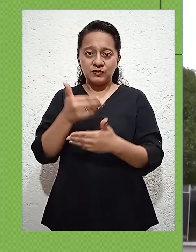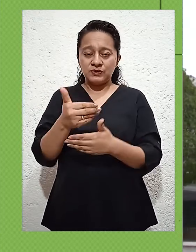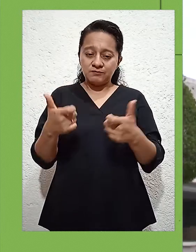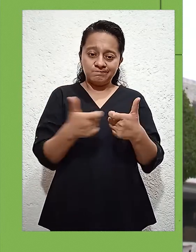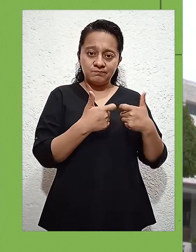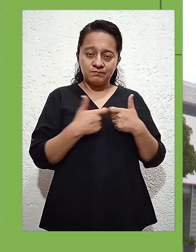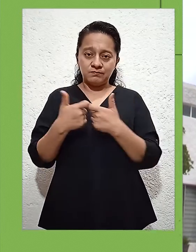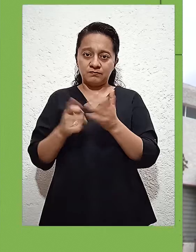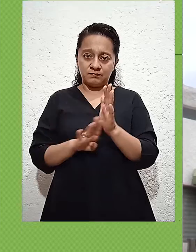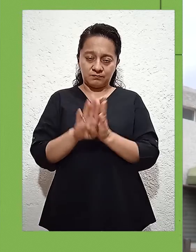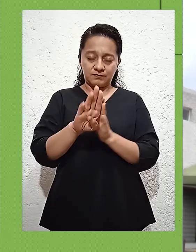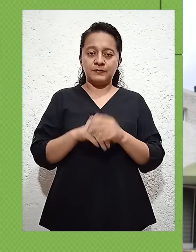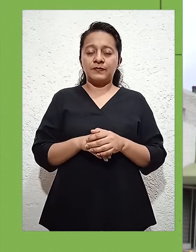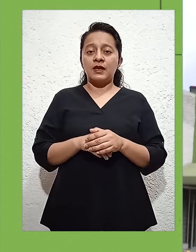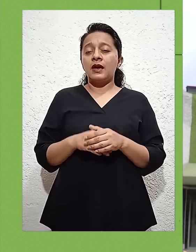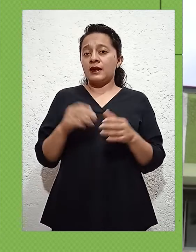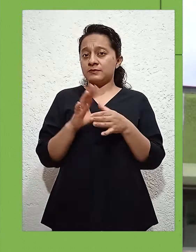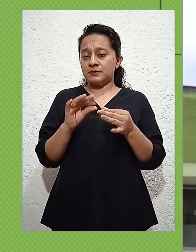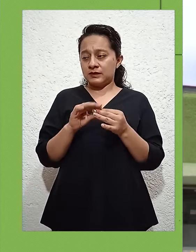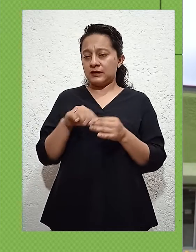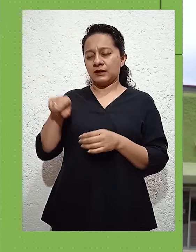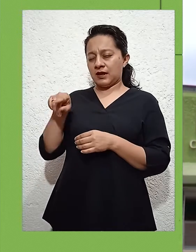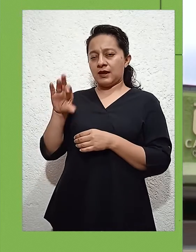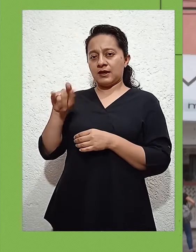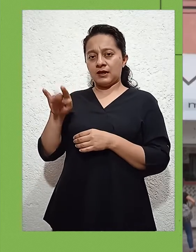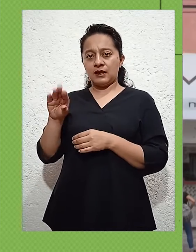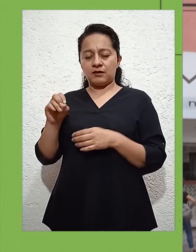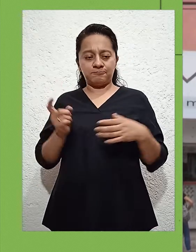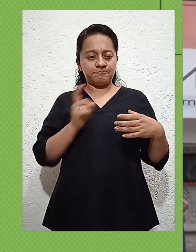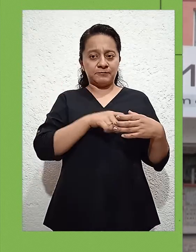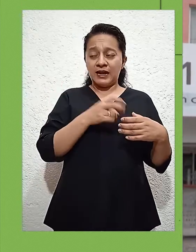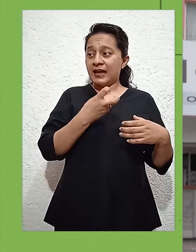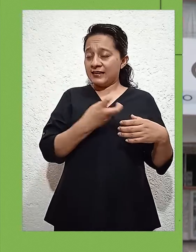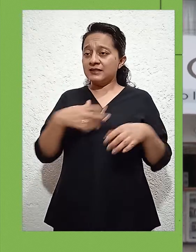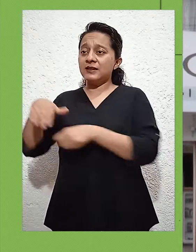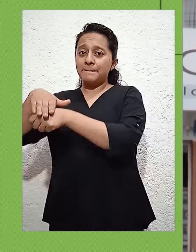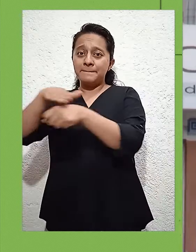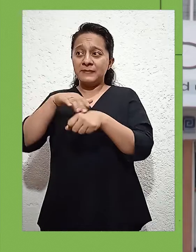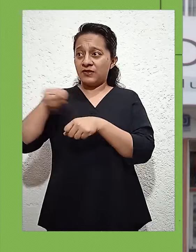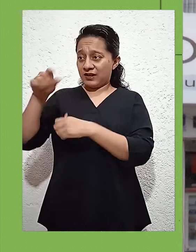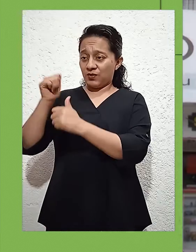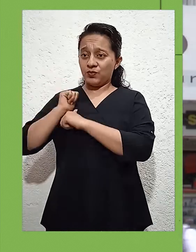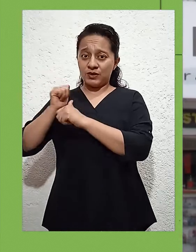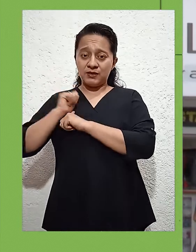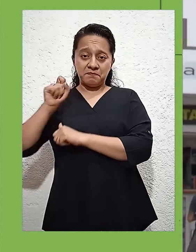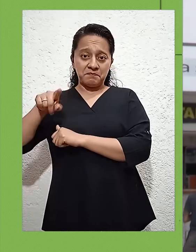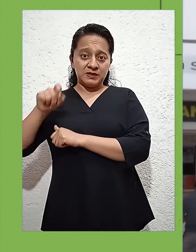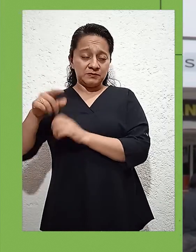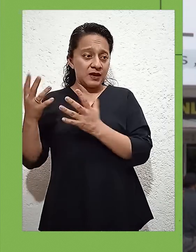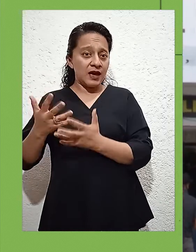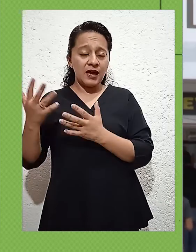económica. Es así que desde la Cámara de Comercio se suma al llamado urgente que hace la autoridad para que los espacios comerciales,